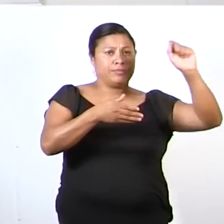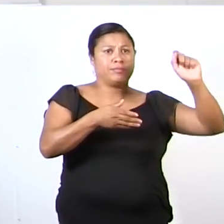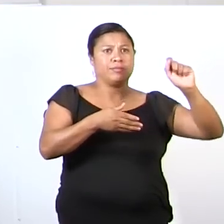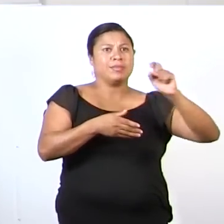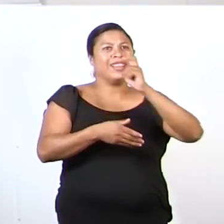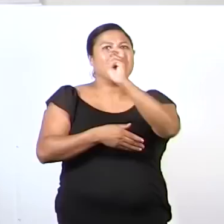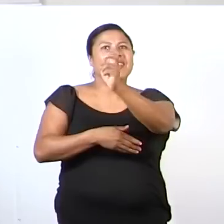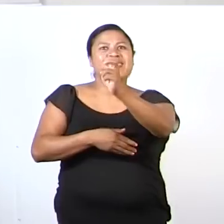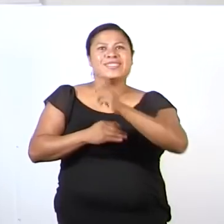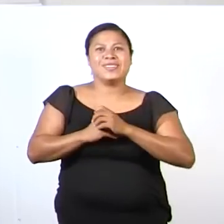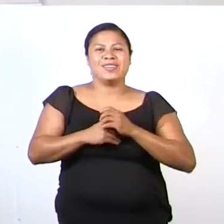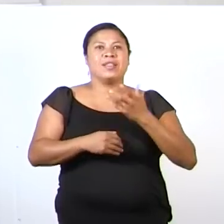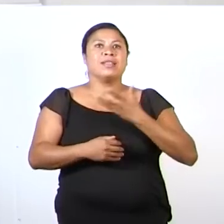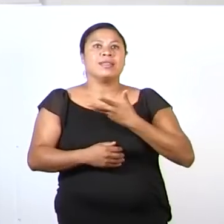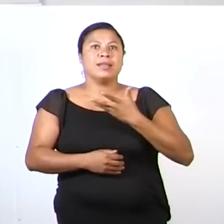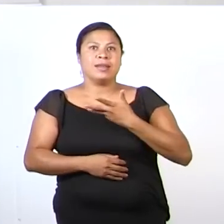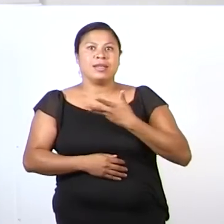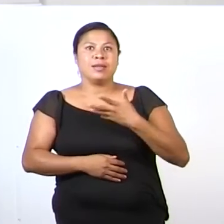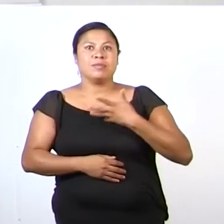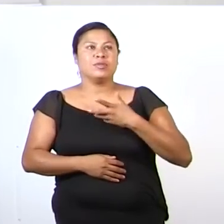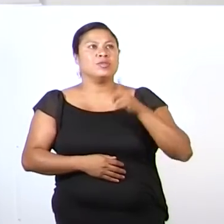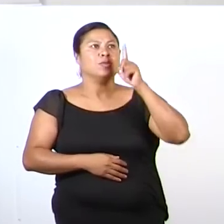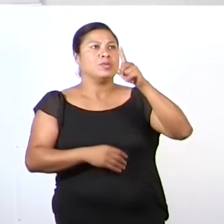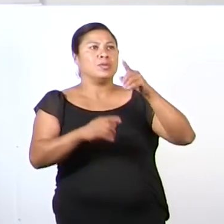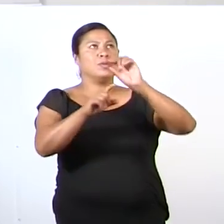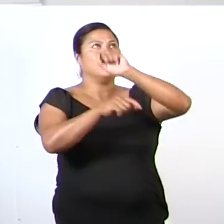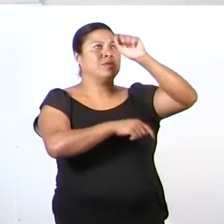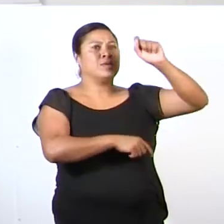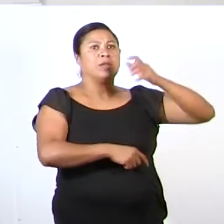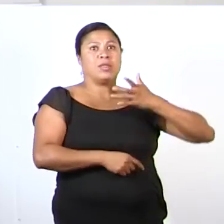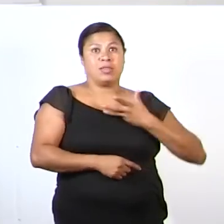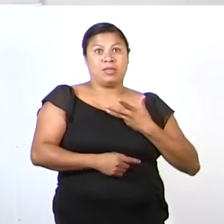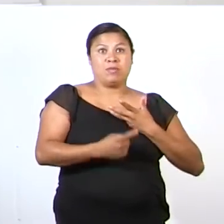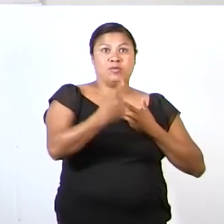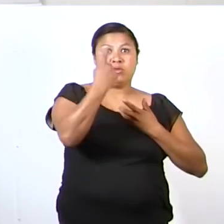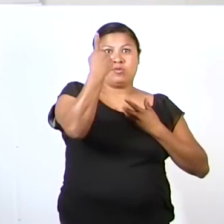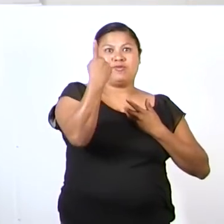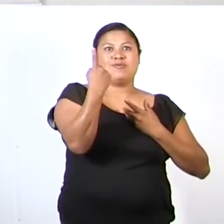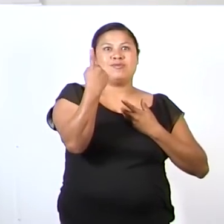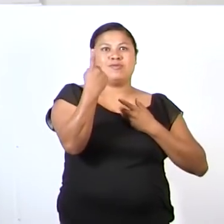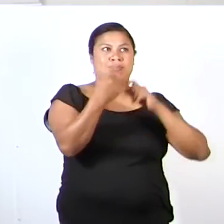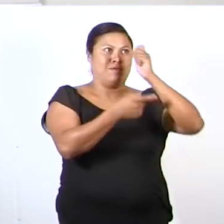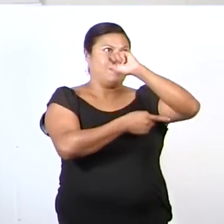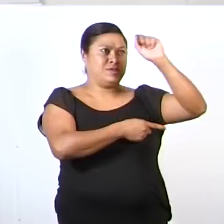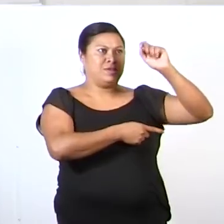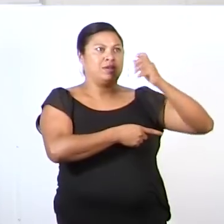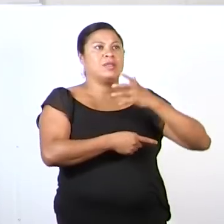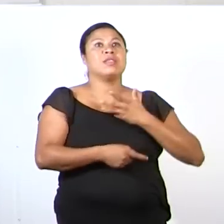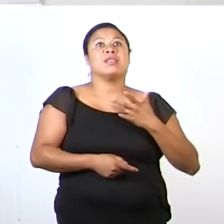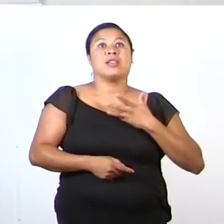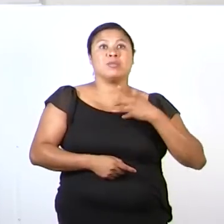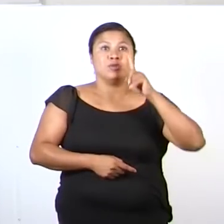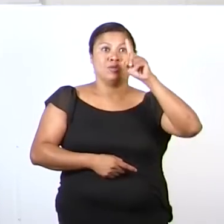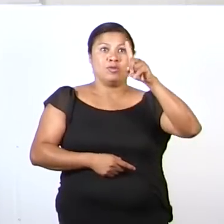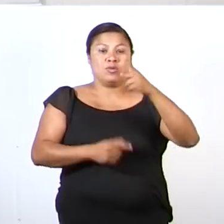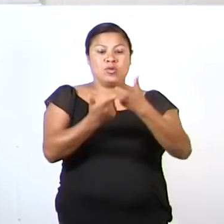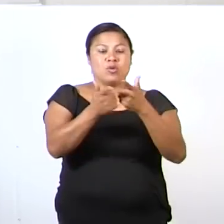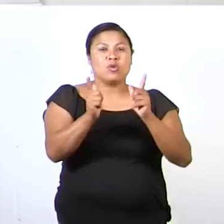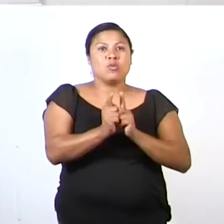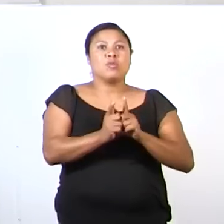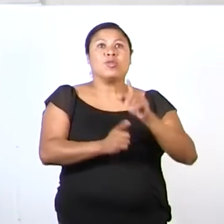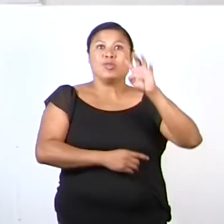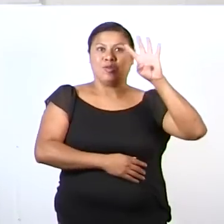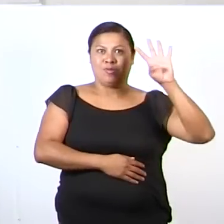¡Exacto! Tenemos una colección de uno en el pizarrón. Tenemos una colección de